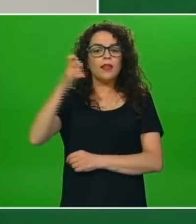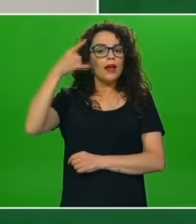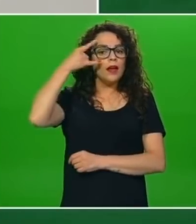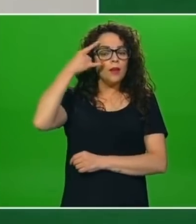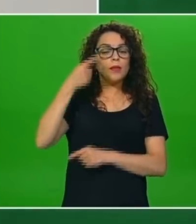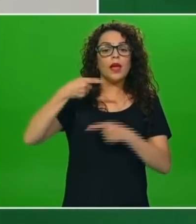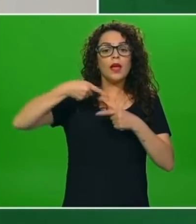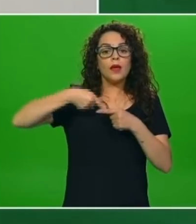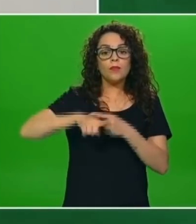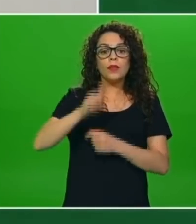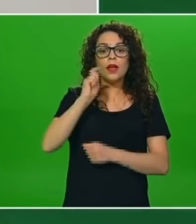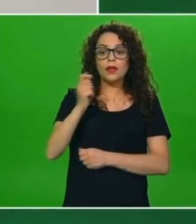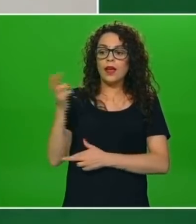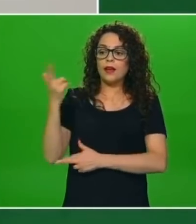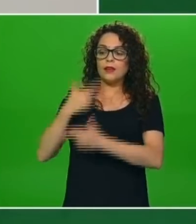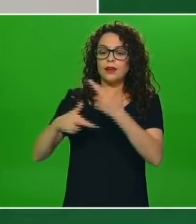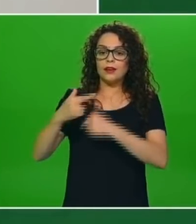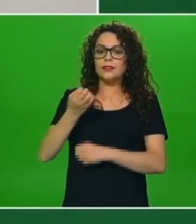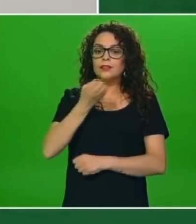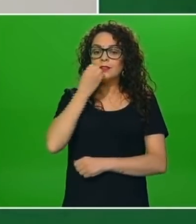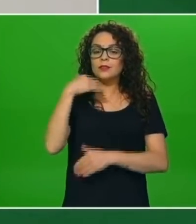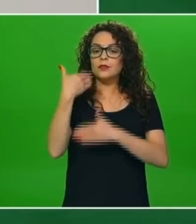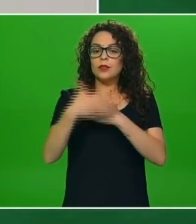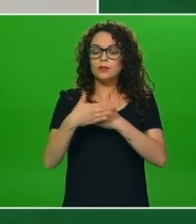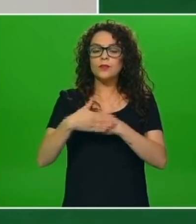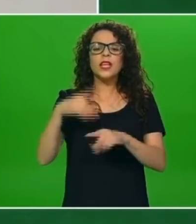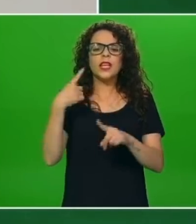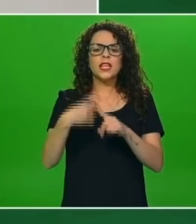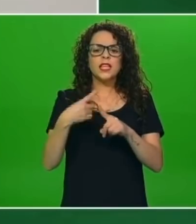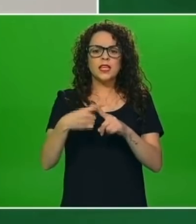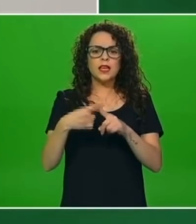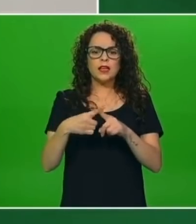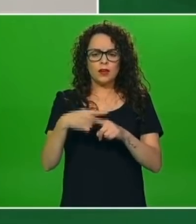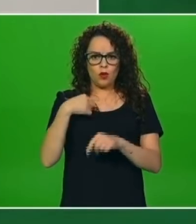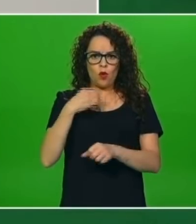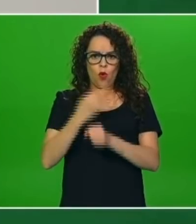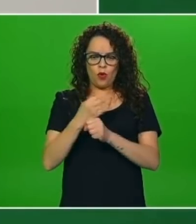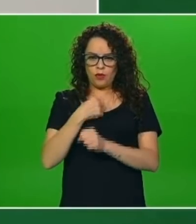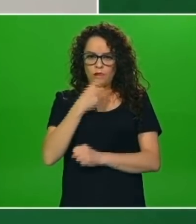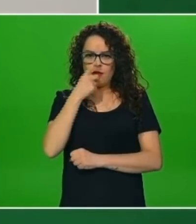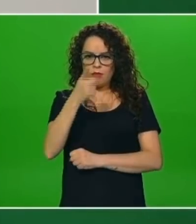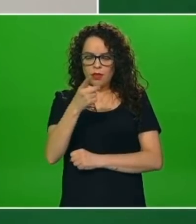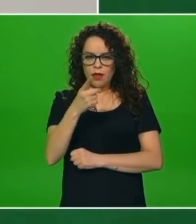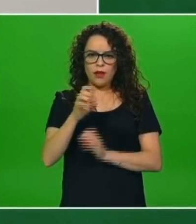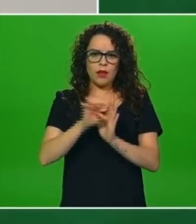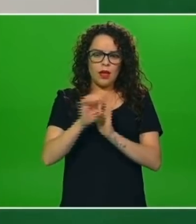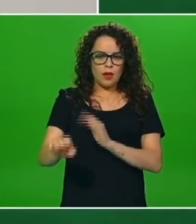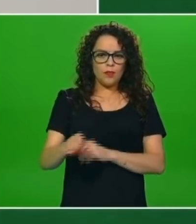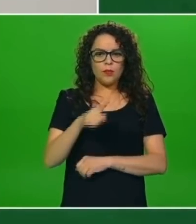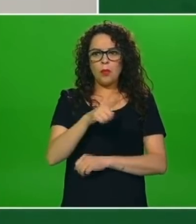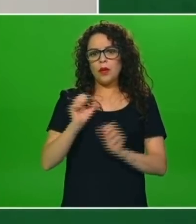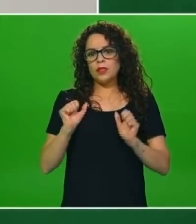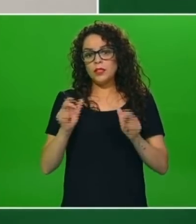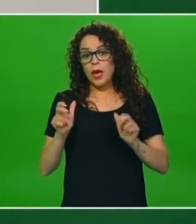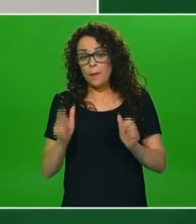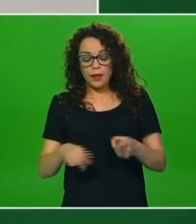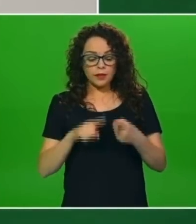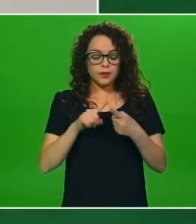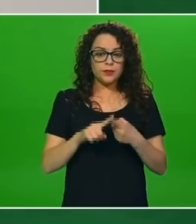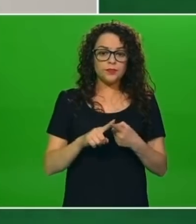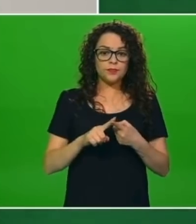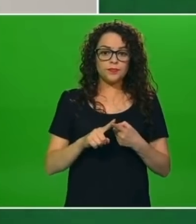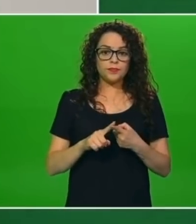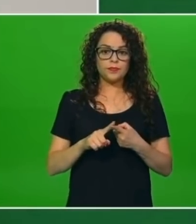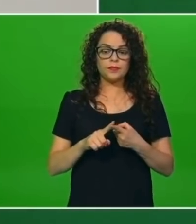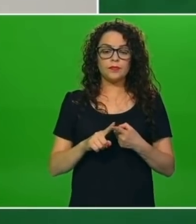el regreso a clases, las que puedo precisar en este momento, son por ejemplo Chiapas, son por ejemplo también